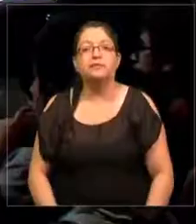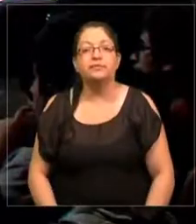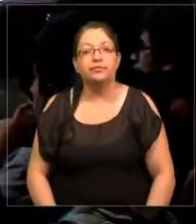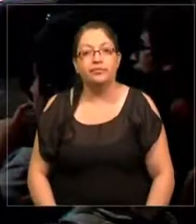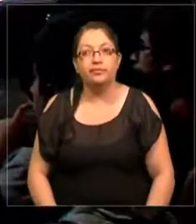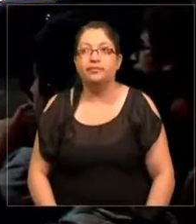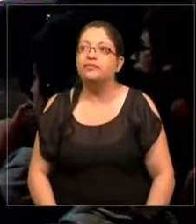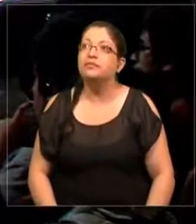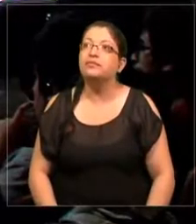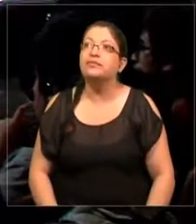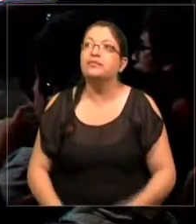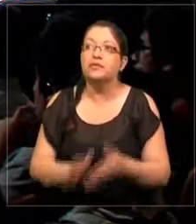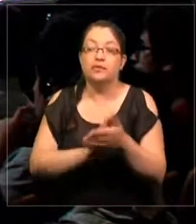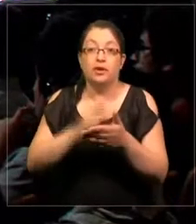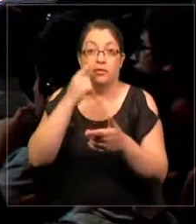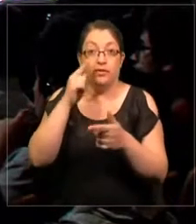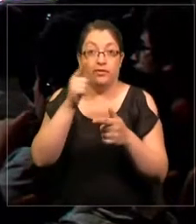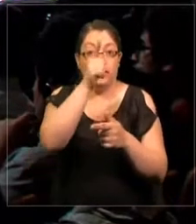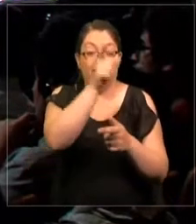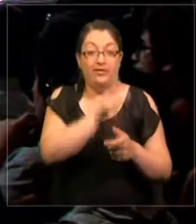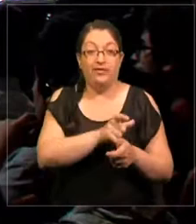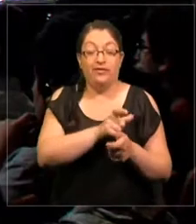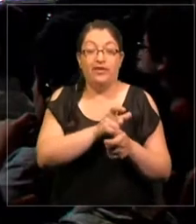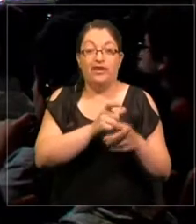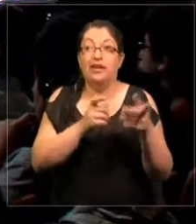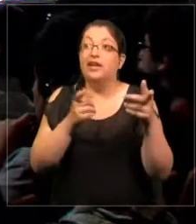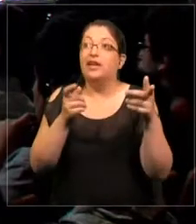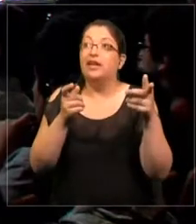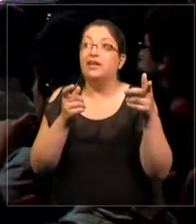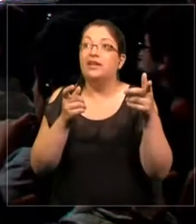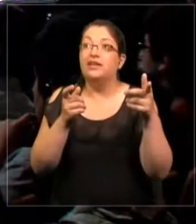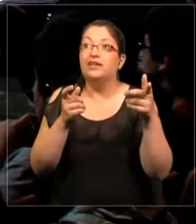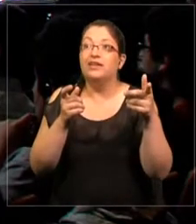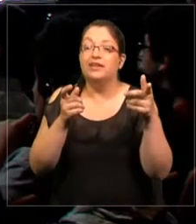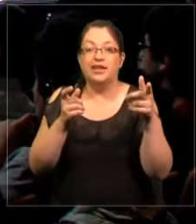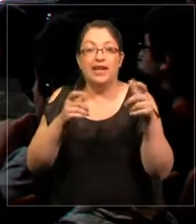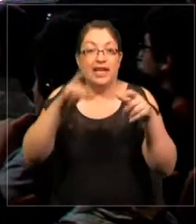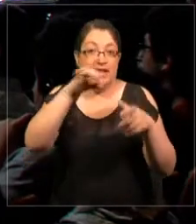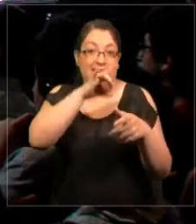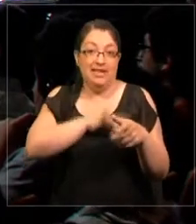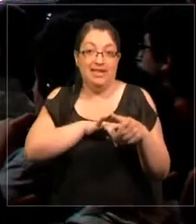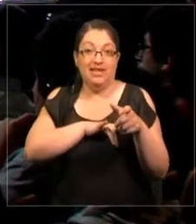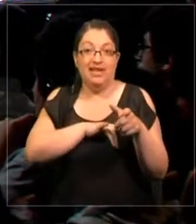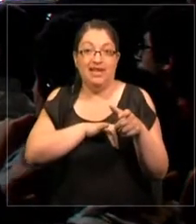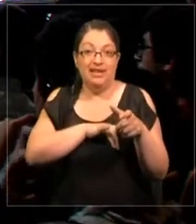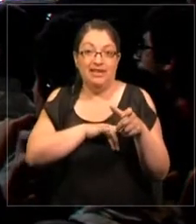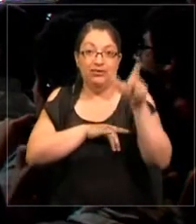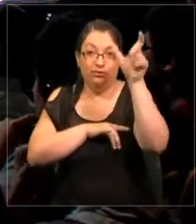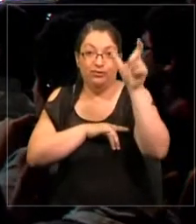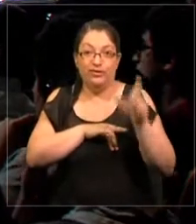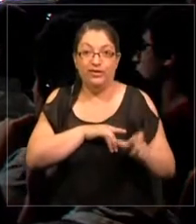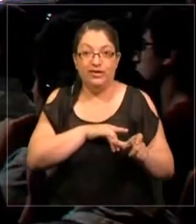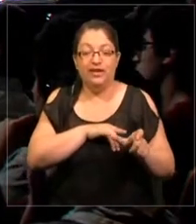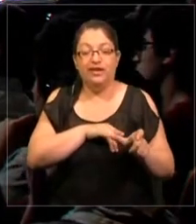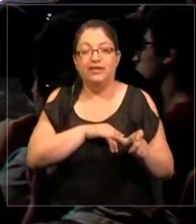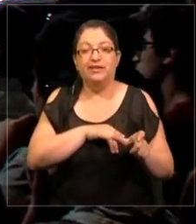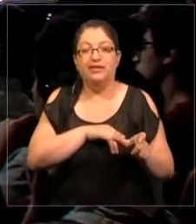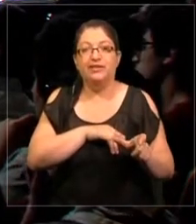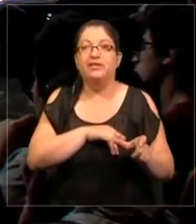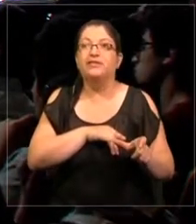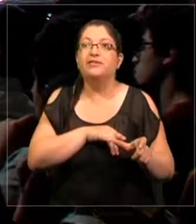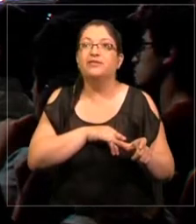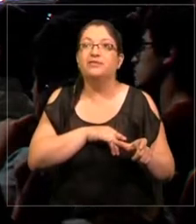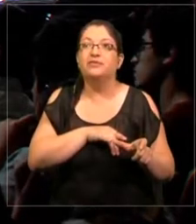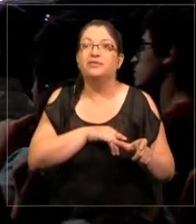A la derecha pueden ver Chile, Chile, y el